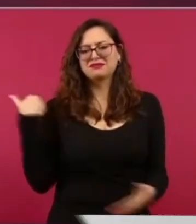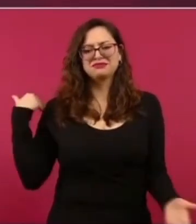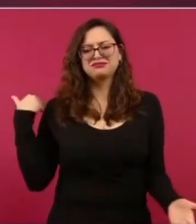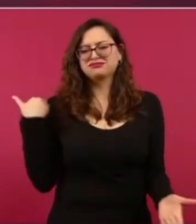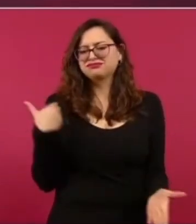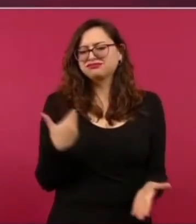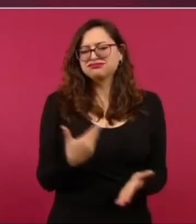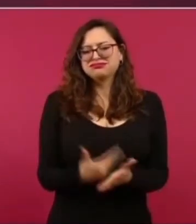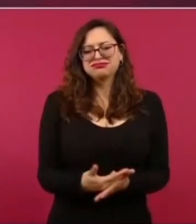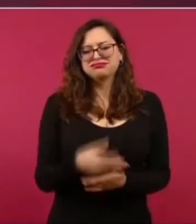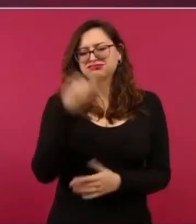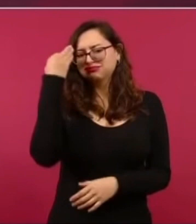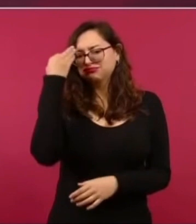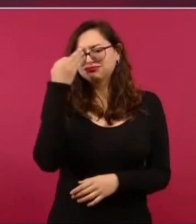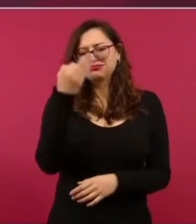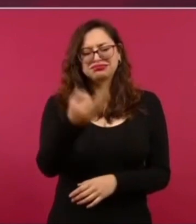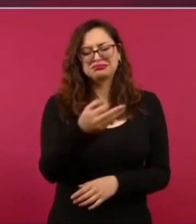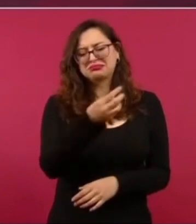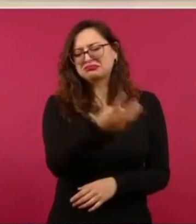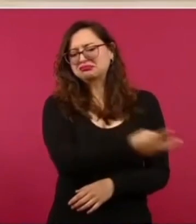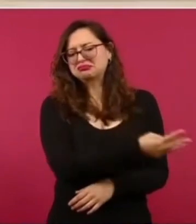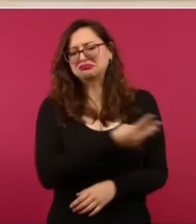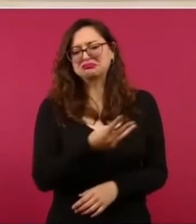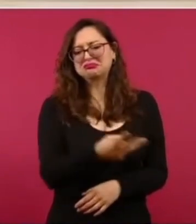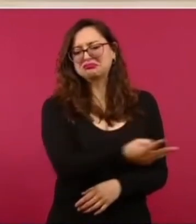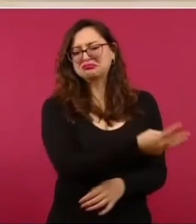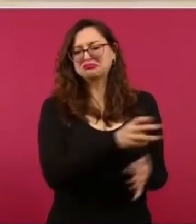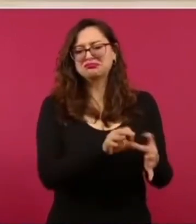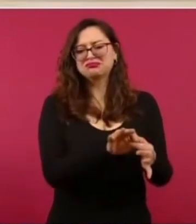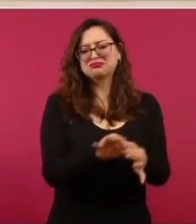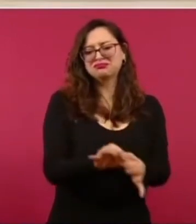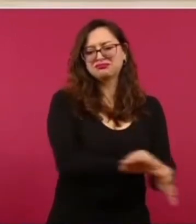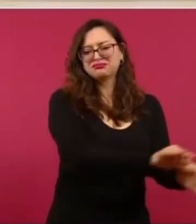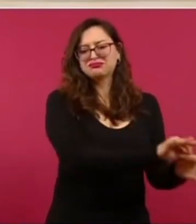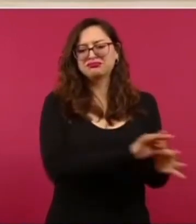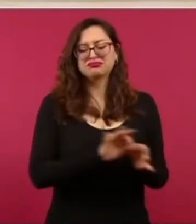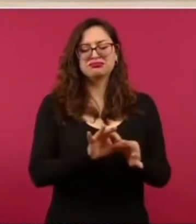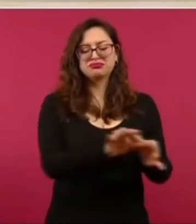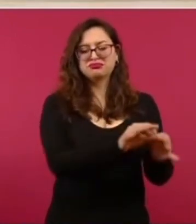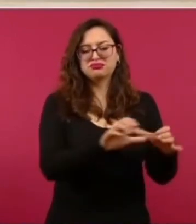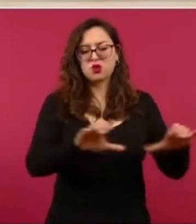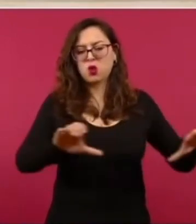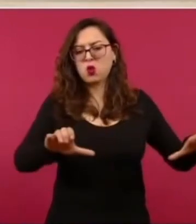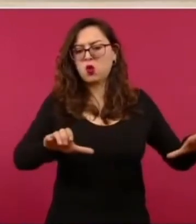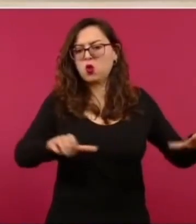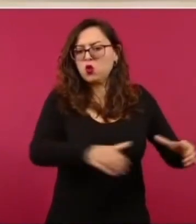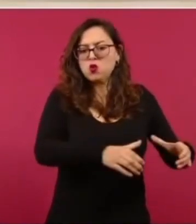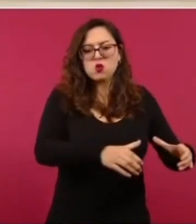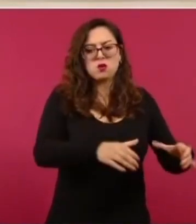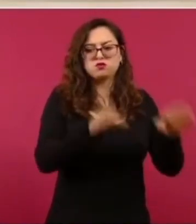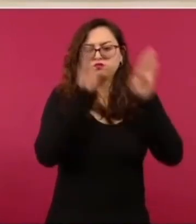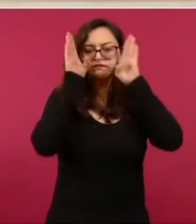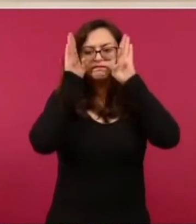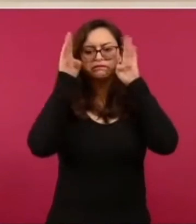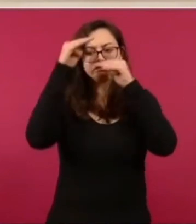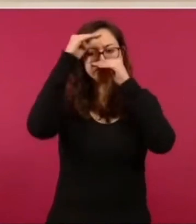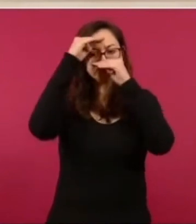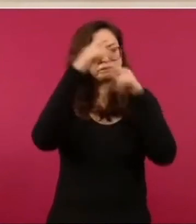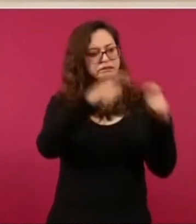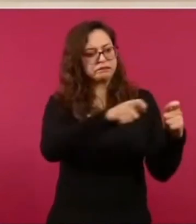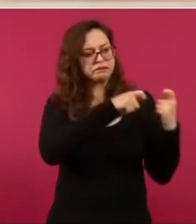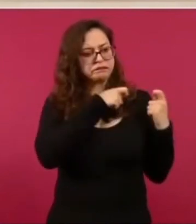Están agrupados, es un bloque conservador, reaccionario